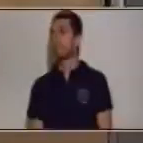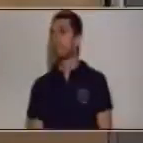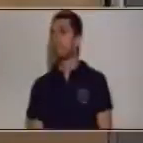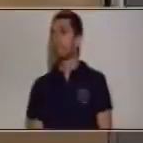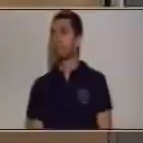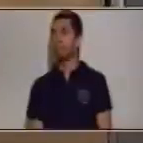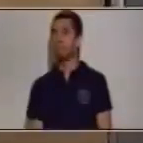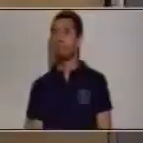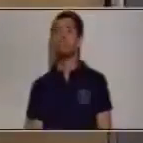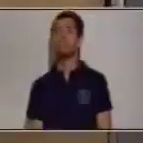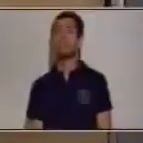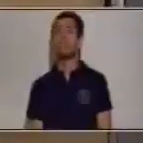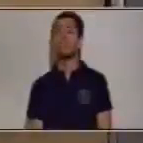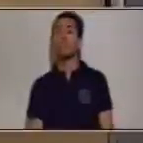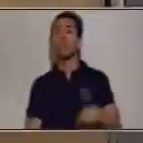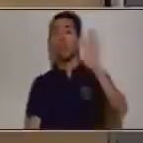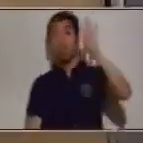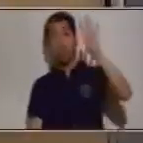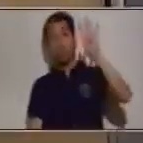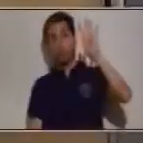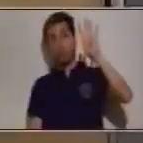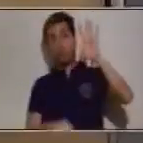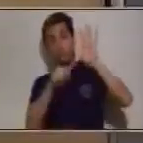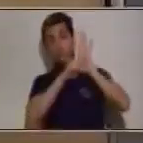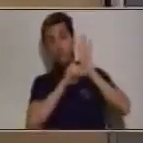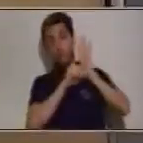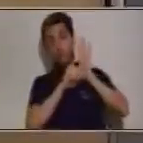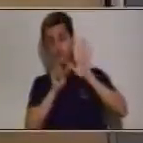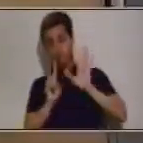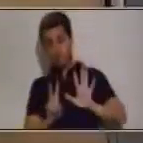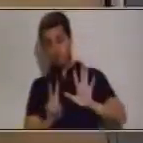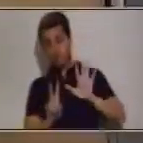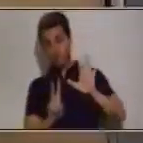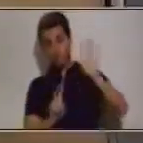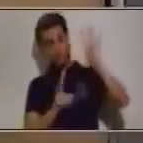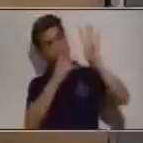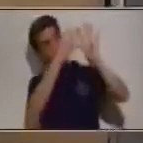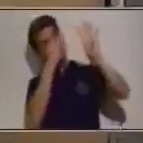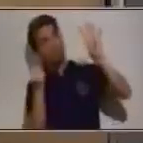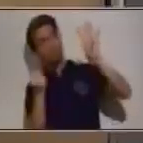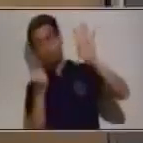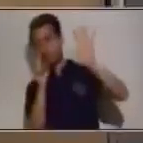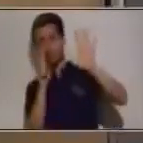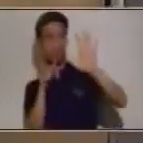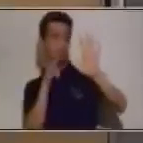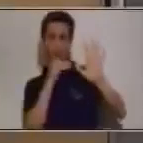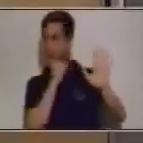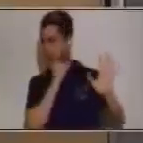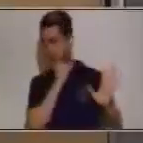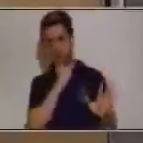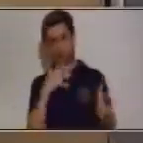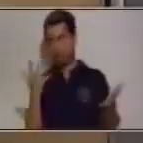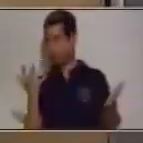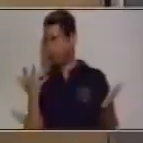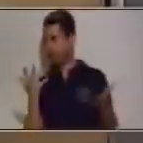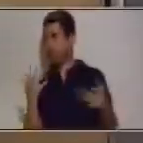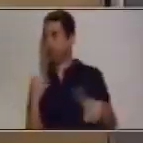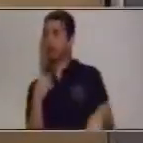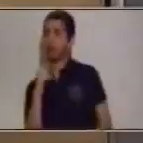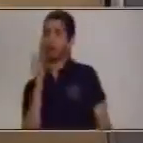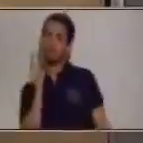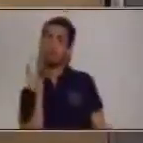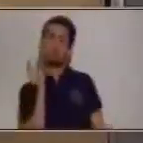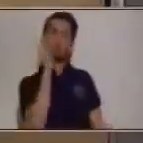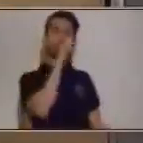a 4 ¿le puedo quitar 7? no se puede no se puede ¿qué hacemos? ¿qué hacemos? viene al lado de las unidades